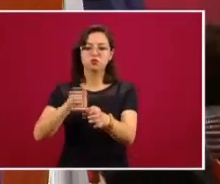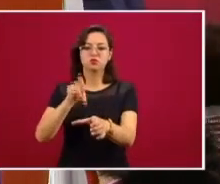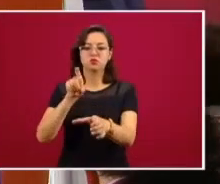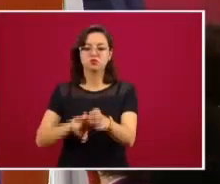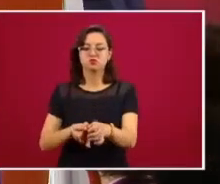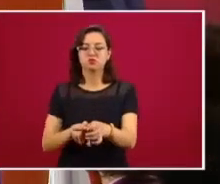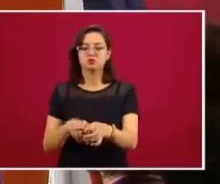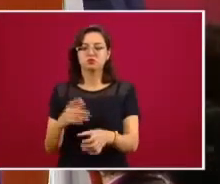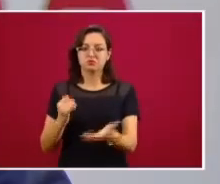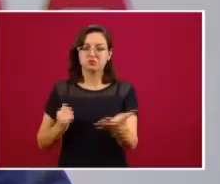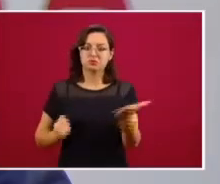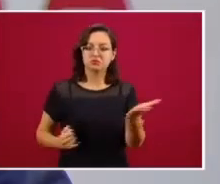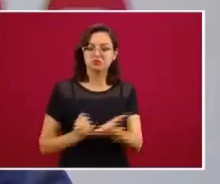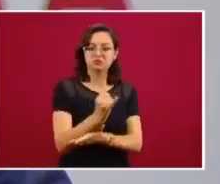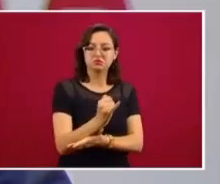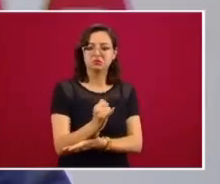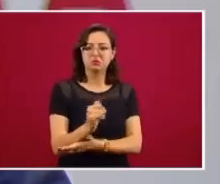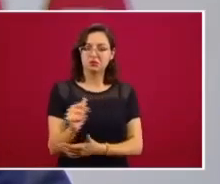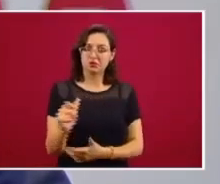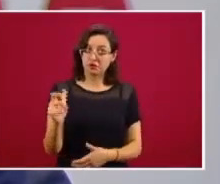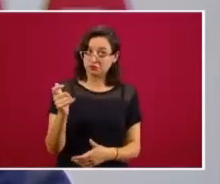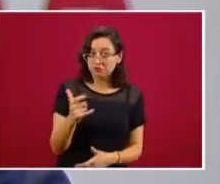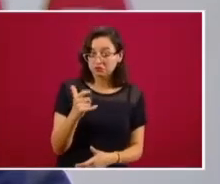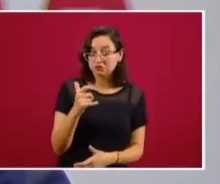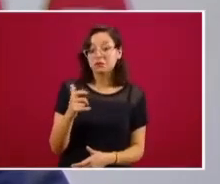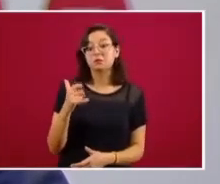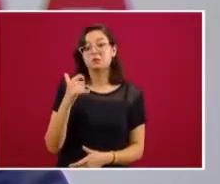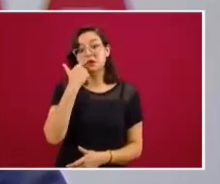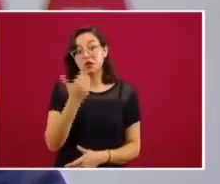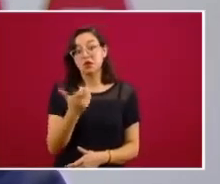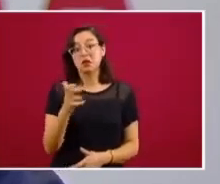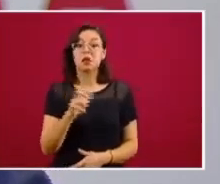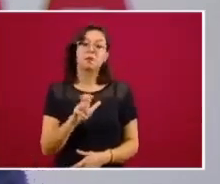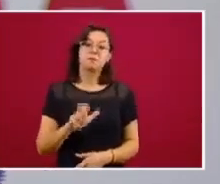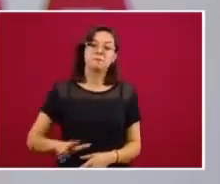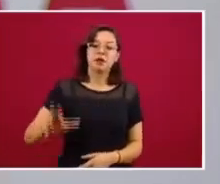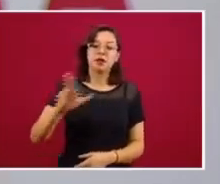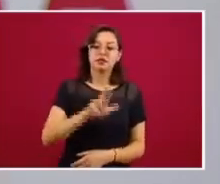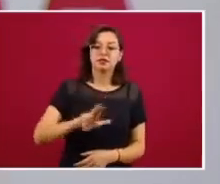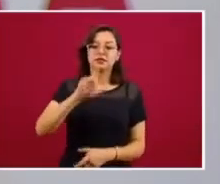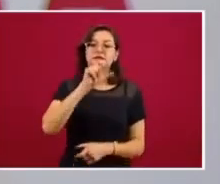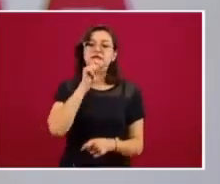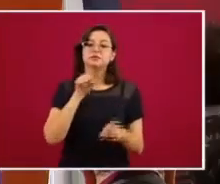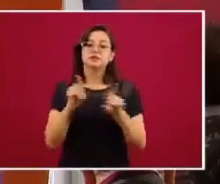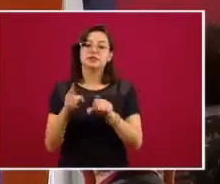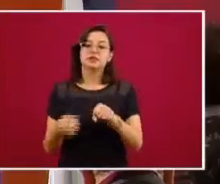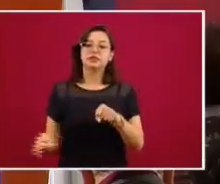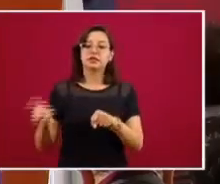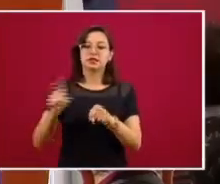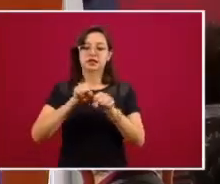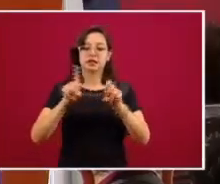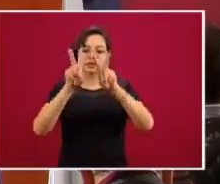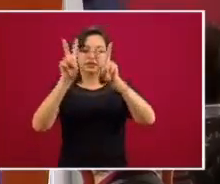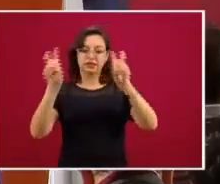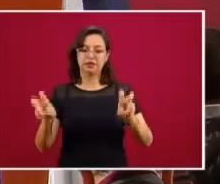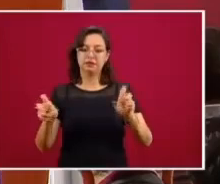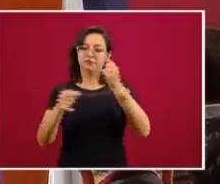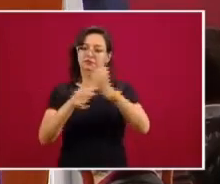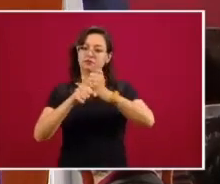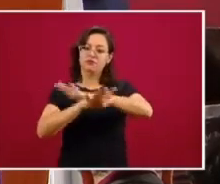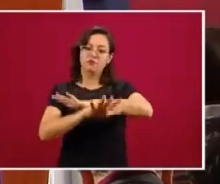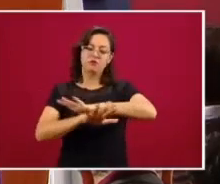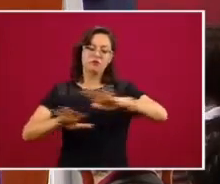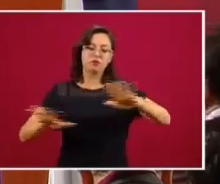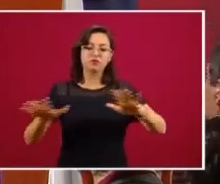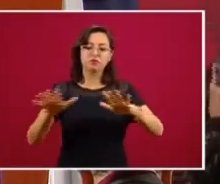Si te parece, el martes, que también es el día que informamos a todos los